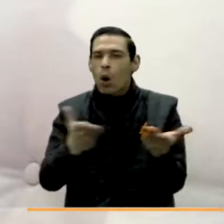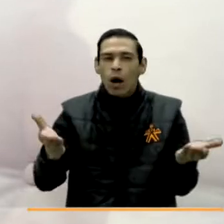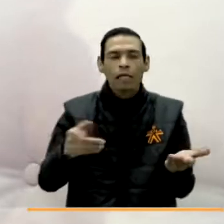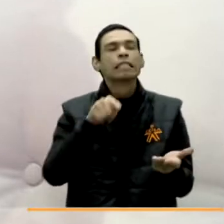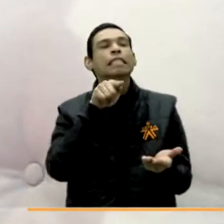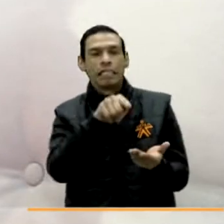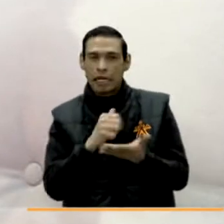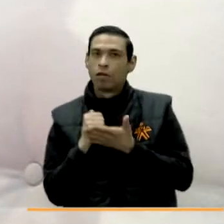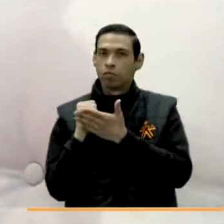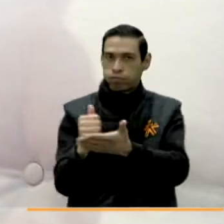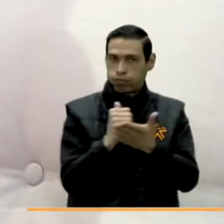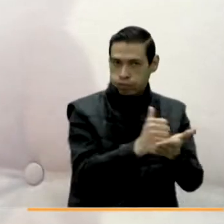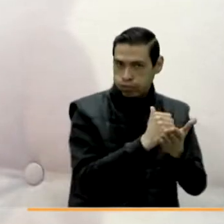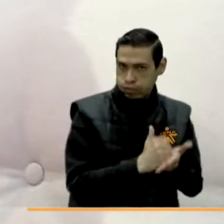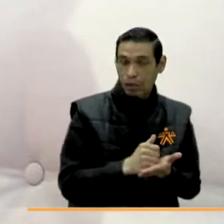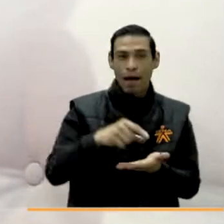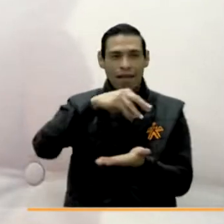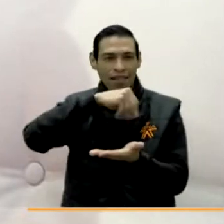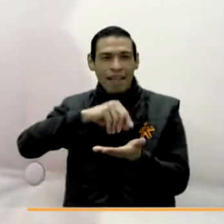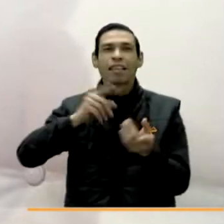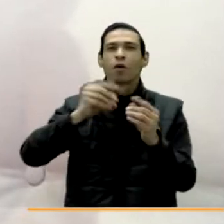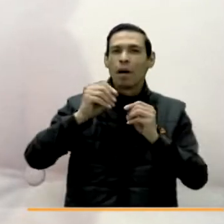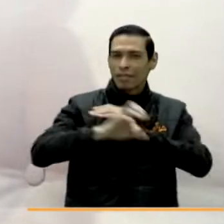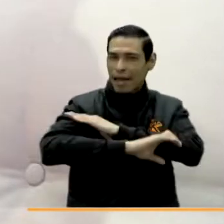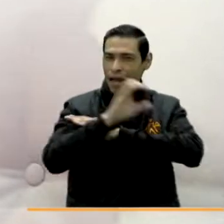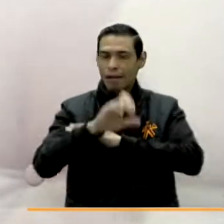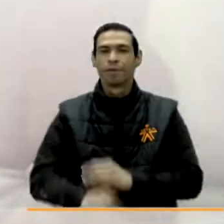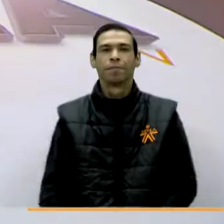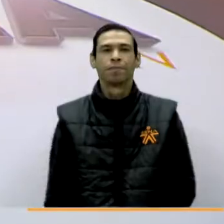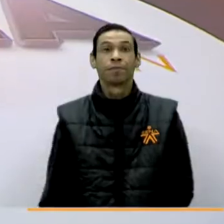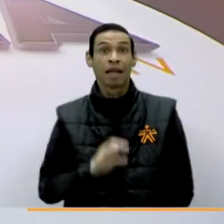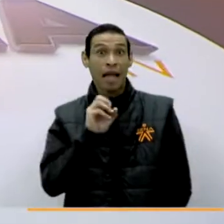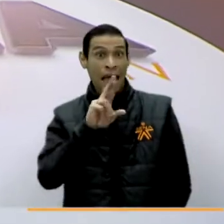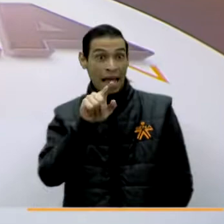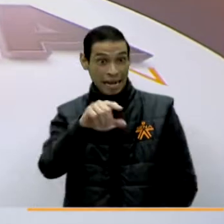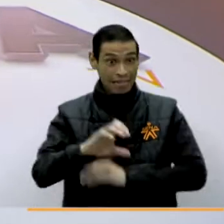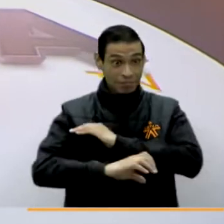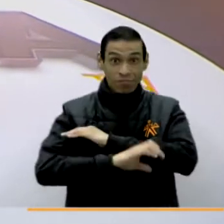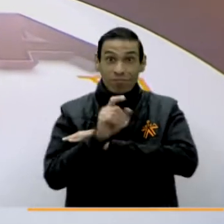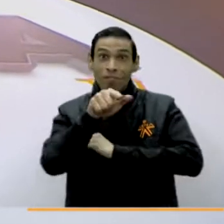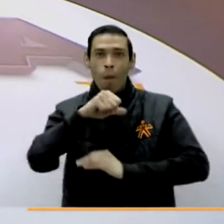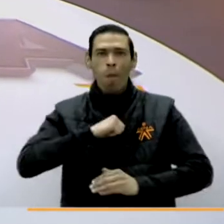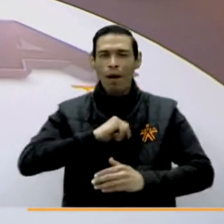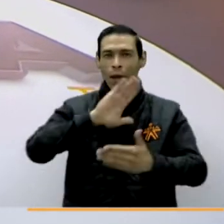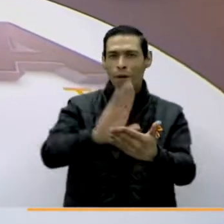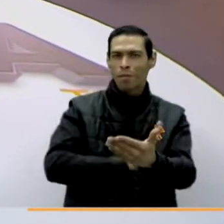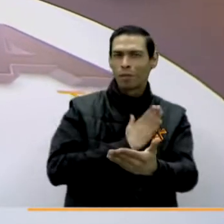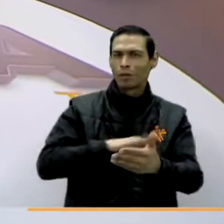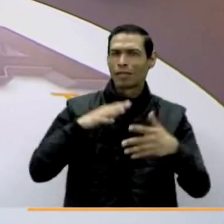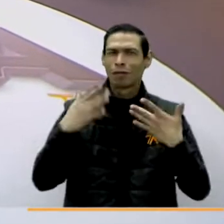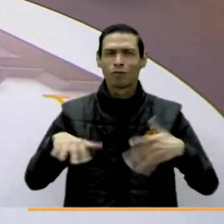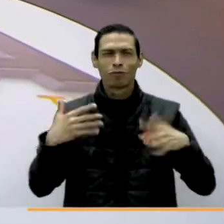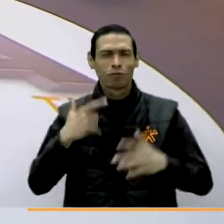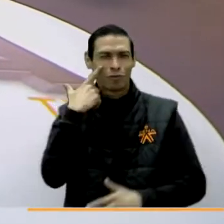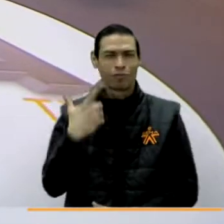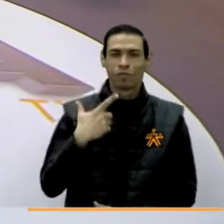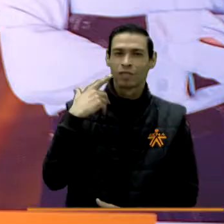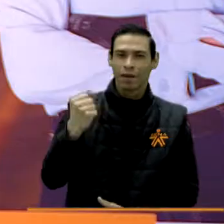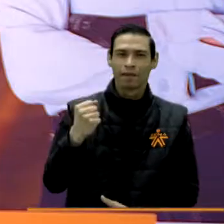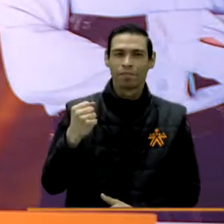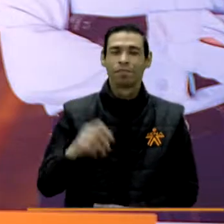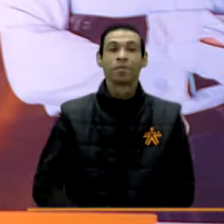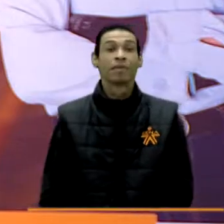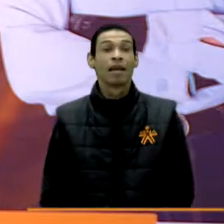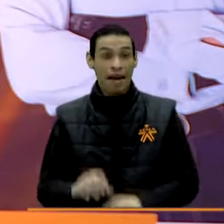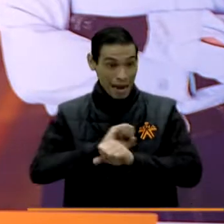entidad en el Atlántico y en otras regiones del Caribe colombiano. Cris, en el Caribe tenemos una música espectacular y un sabor colombiano único.